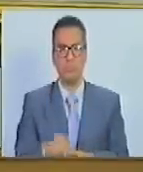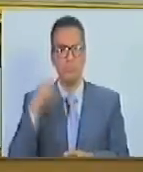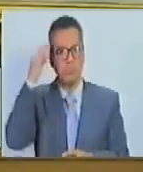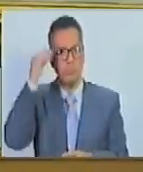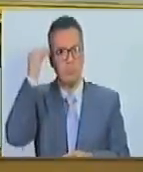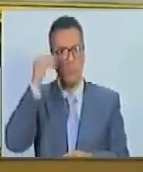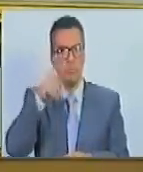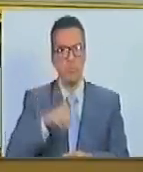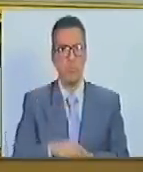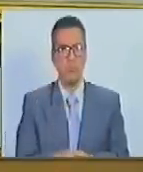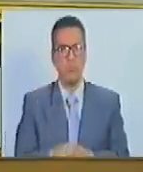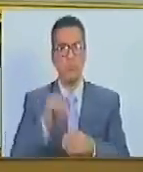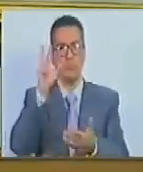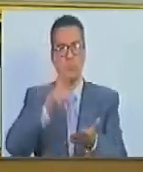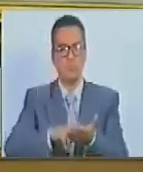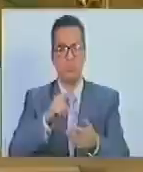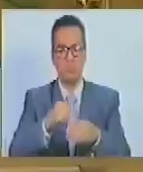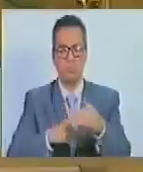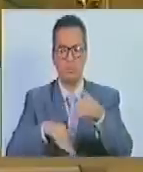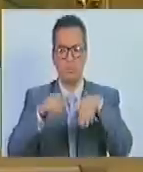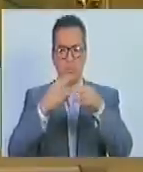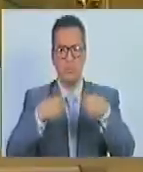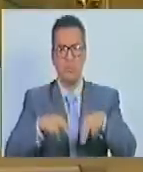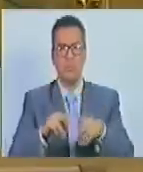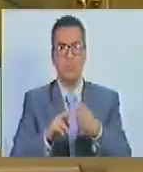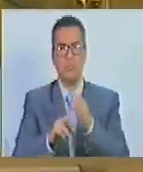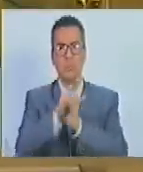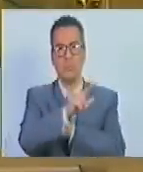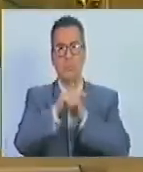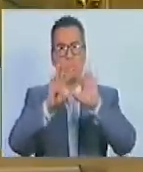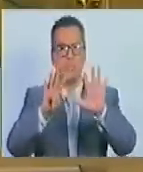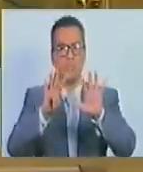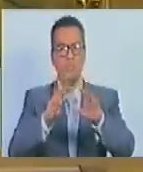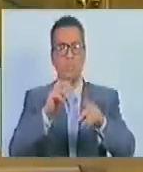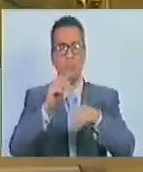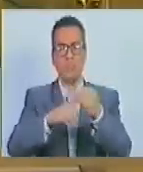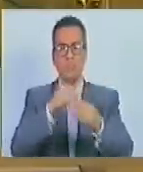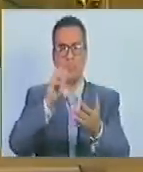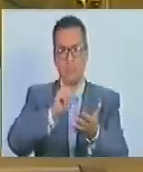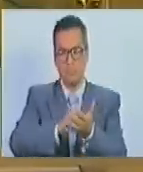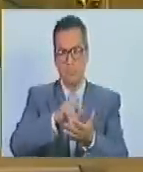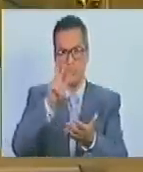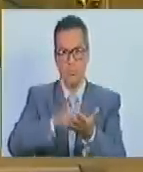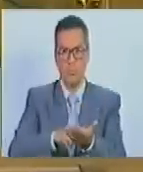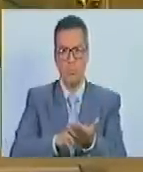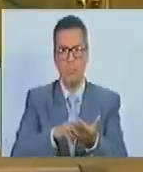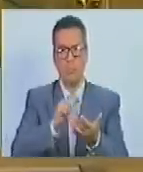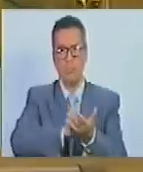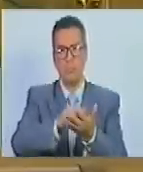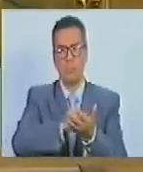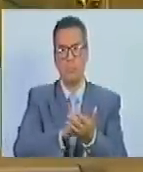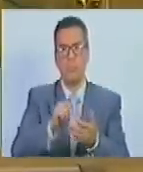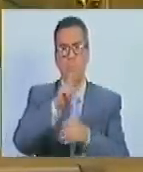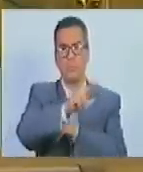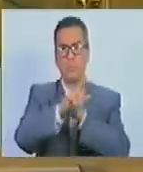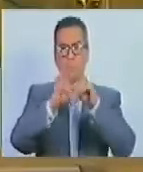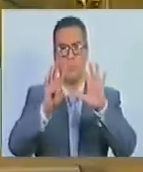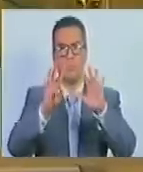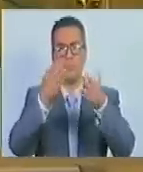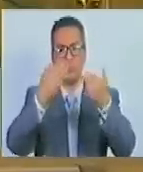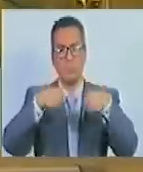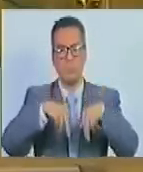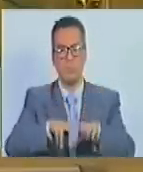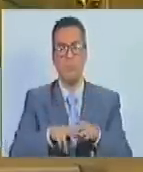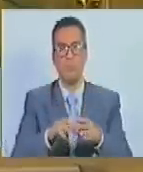consideración, aprobado. Siguiente. Trigésimo noveno. Se propone aprobar con modificación el contenido del artículo 39, que